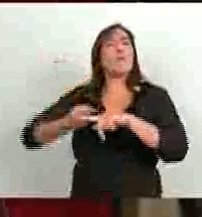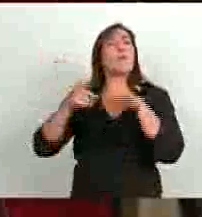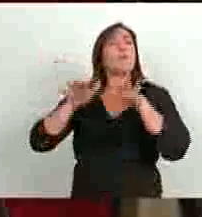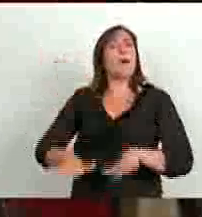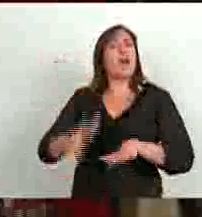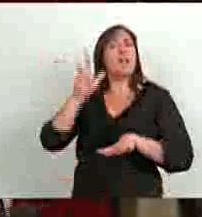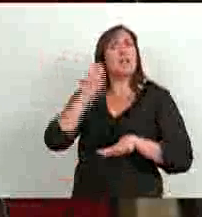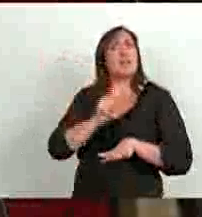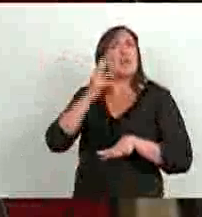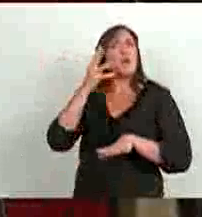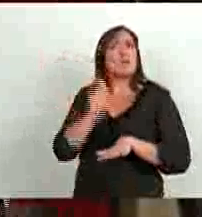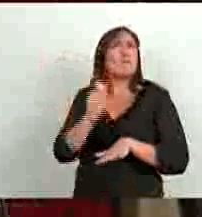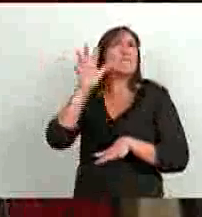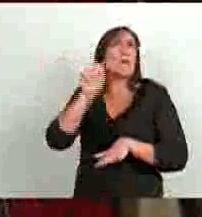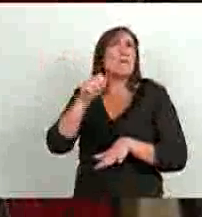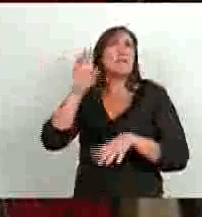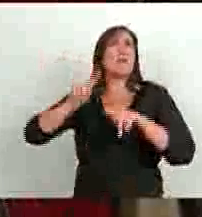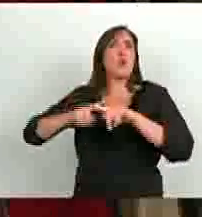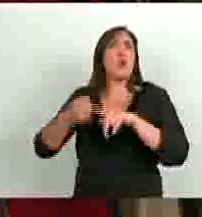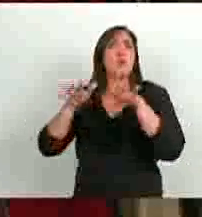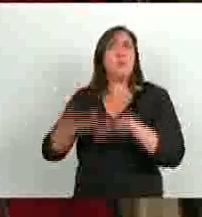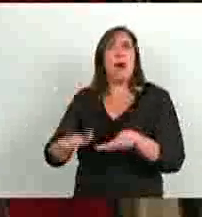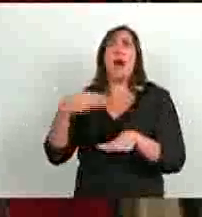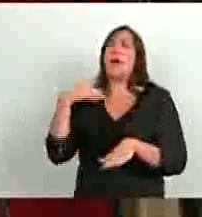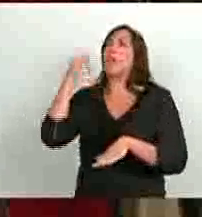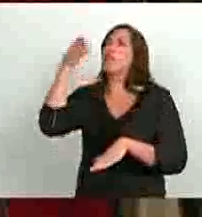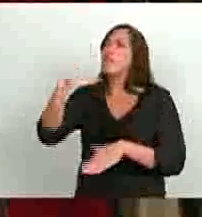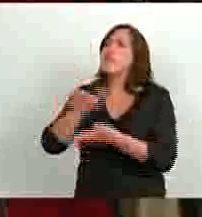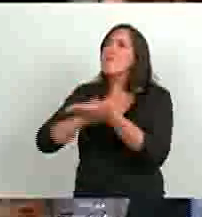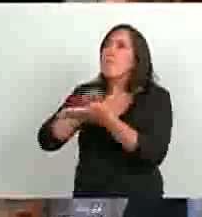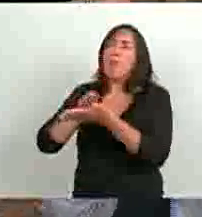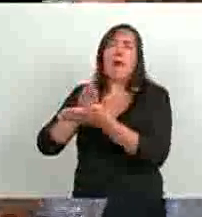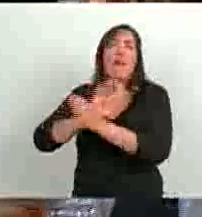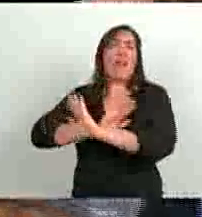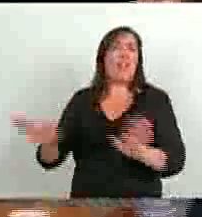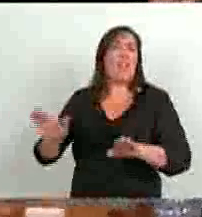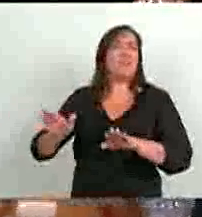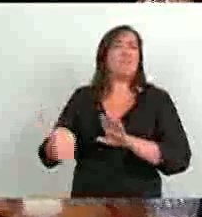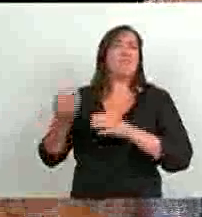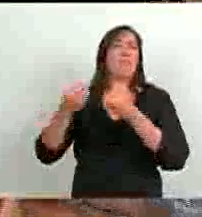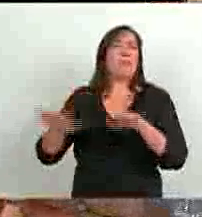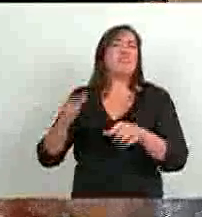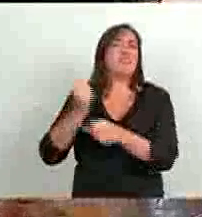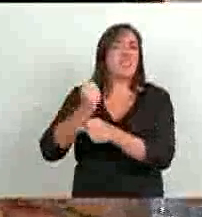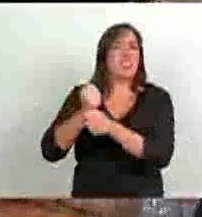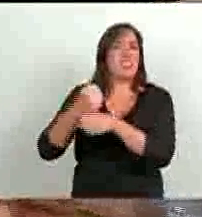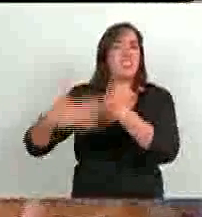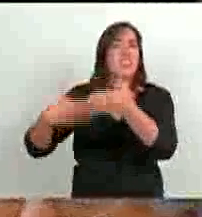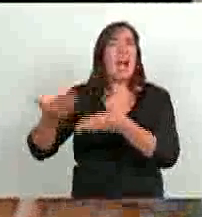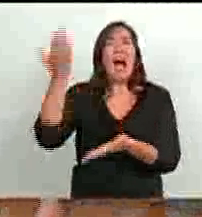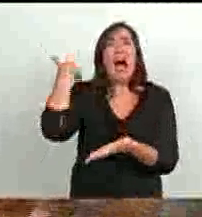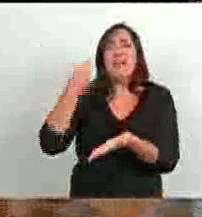3 meses o 4 o 5, no sé cuánto era, quiero recordar el país donde se pagaba en papelitos,